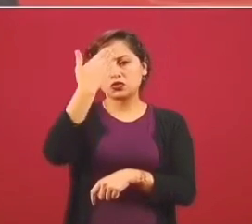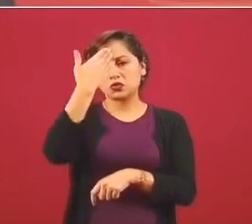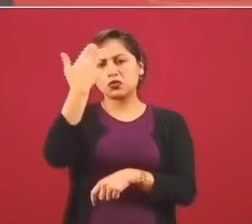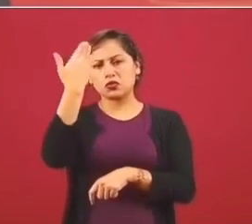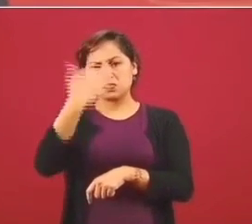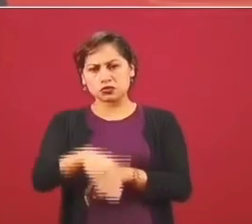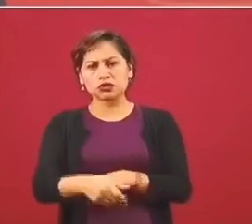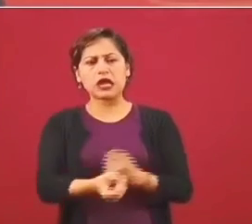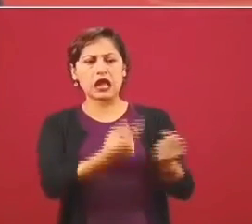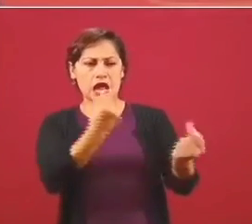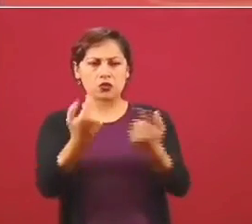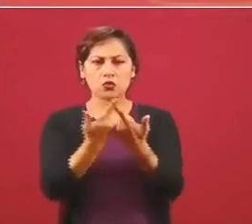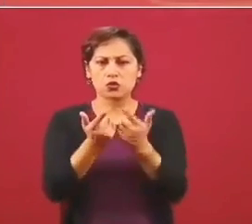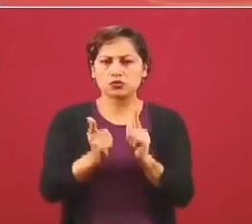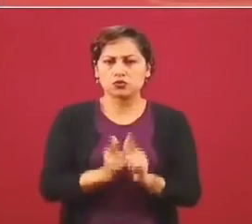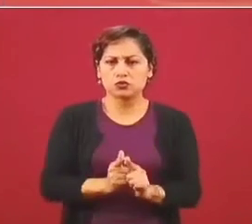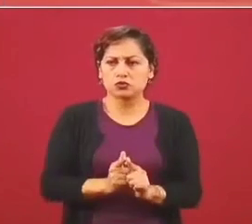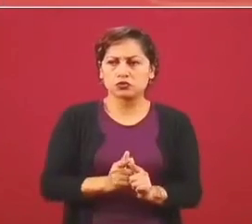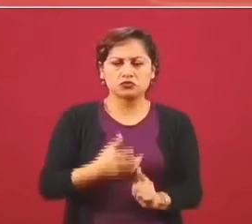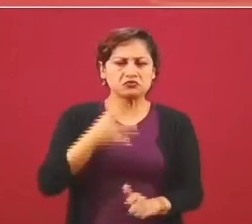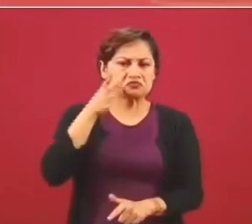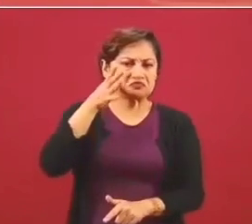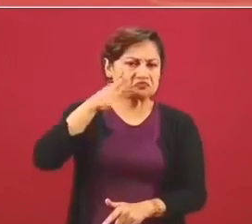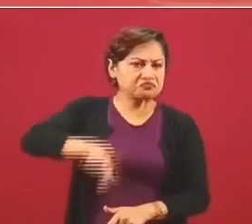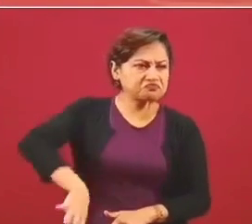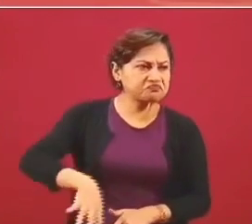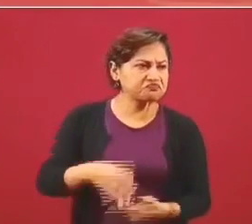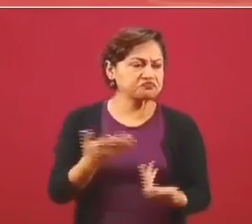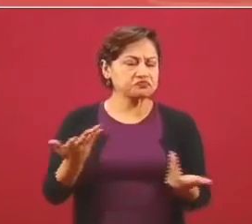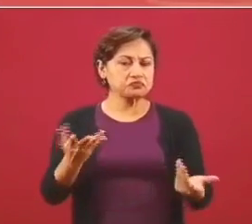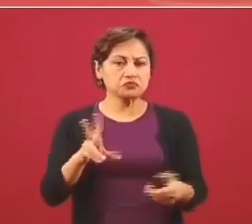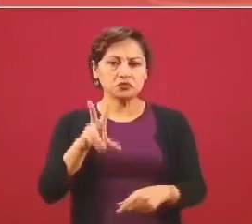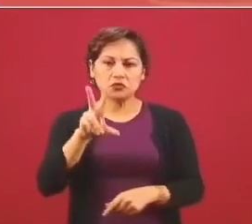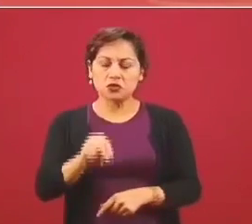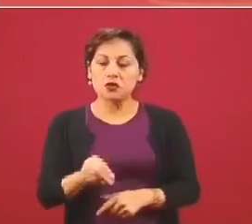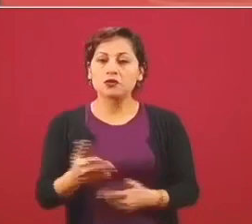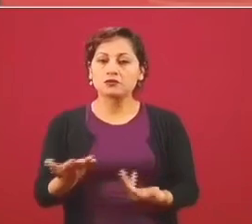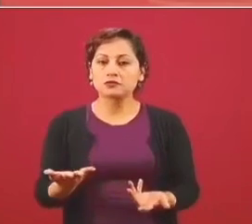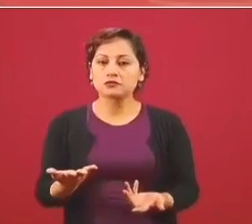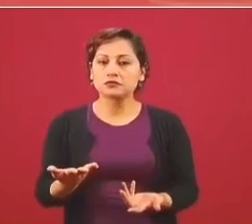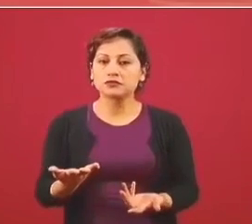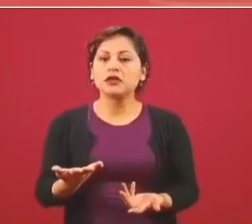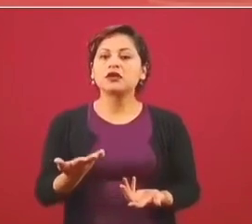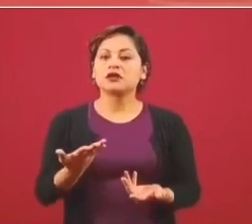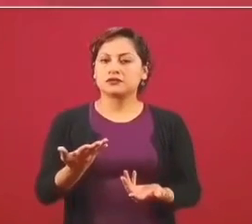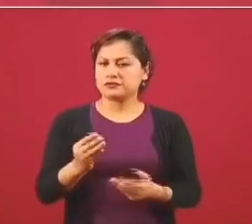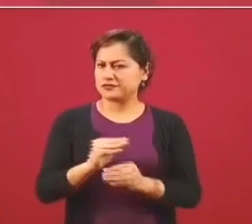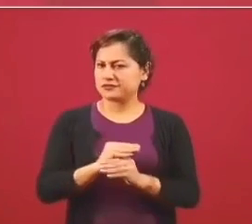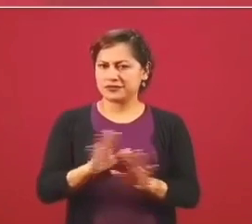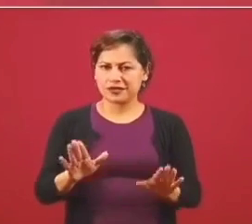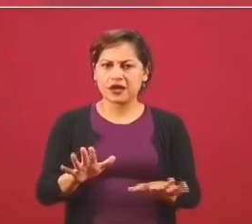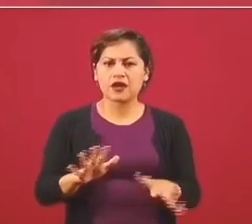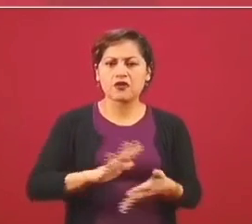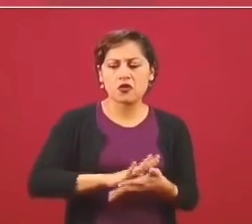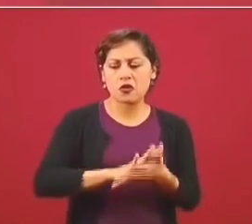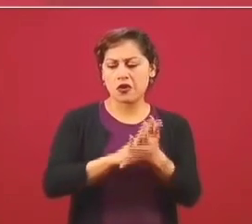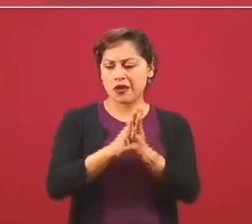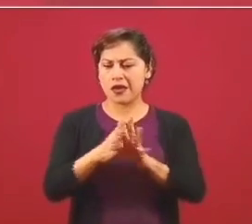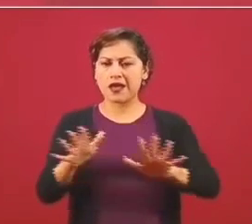a todos los cambios, ahora lo estamos viendo con